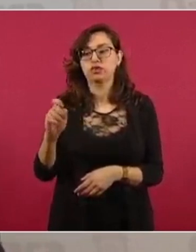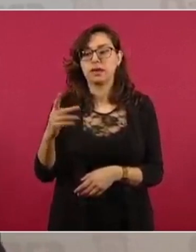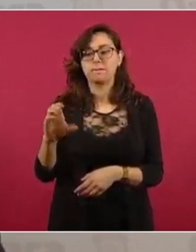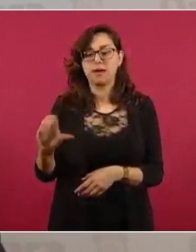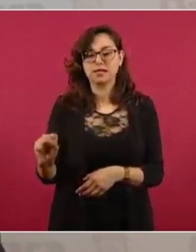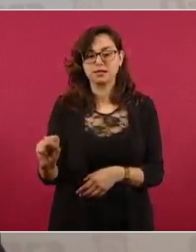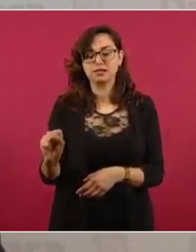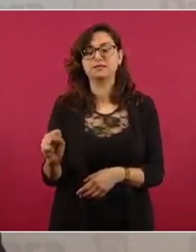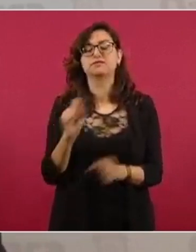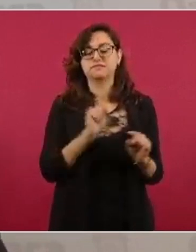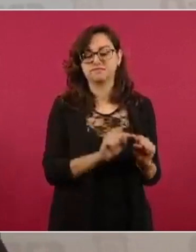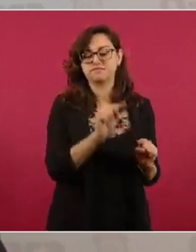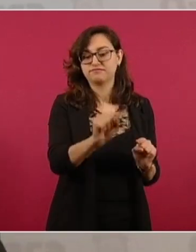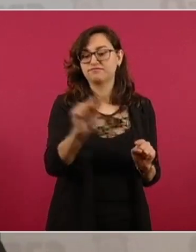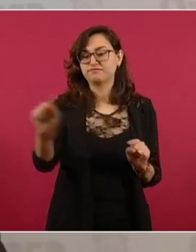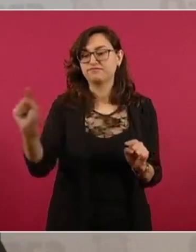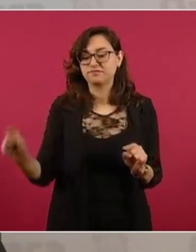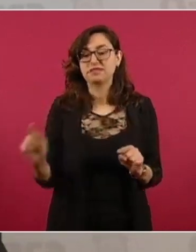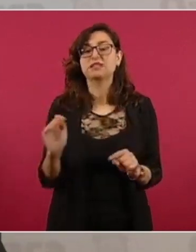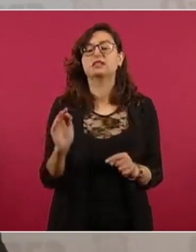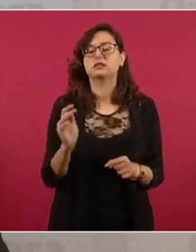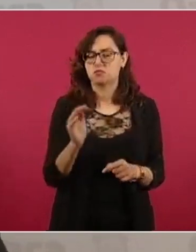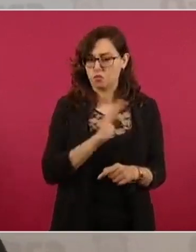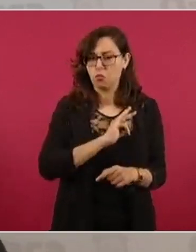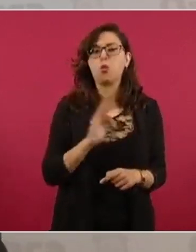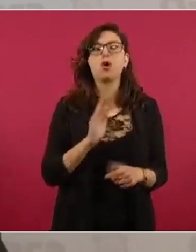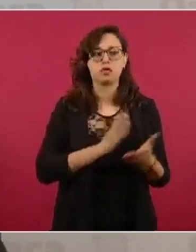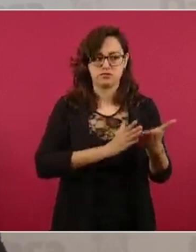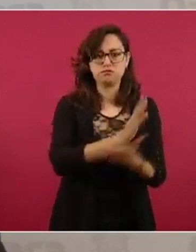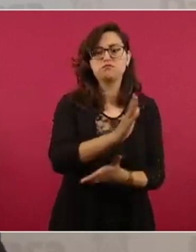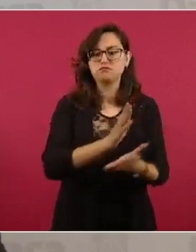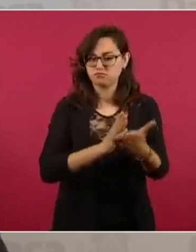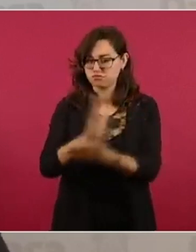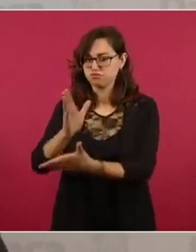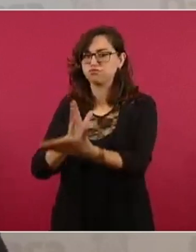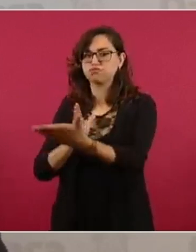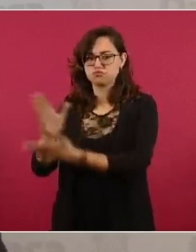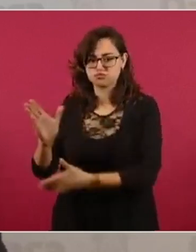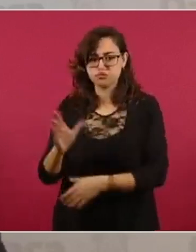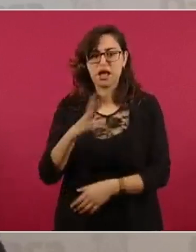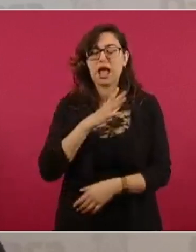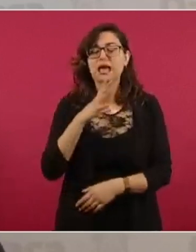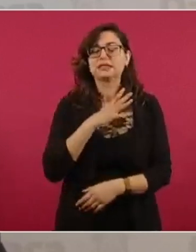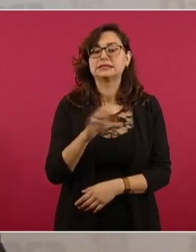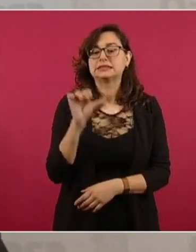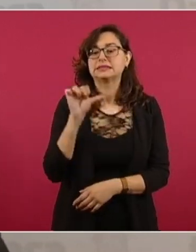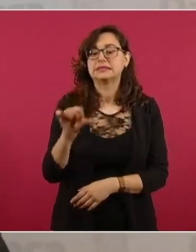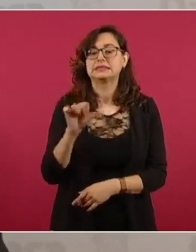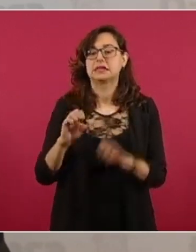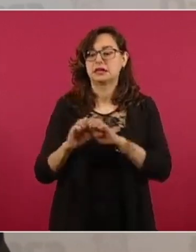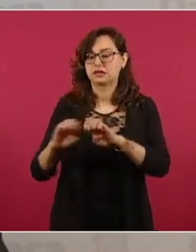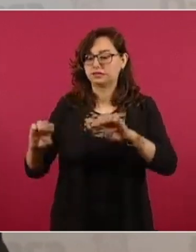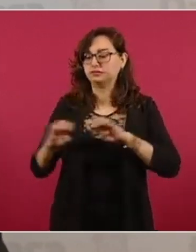posibilidad de tener conectividad. Tenemos más de 16 equipos